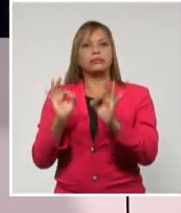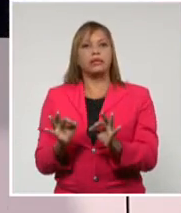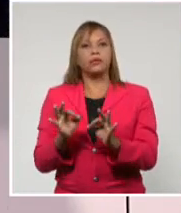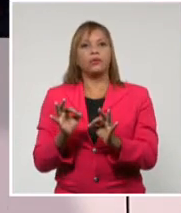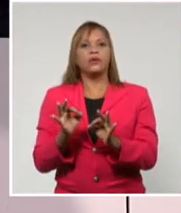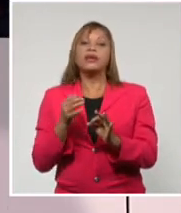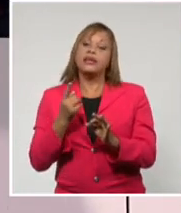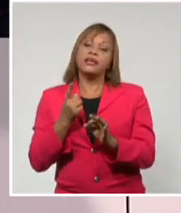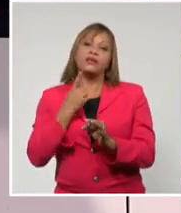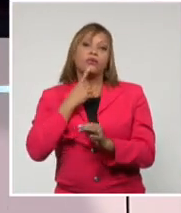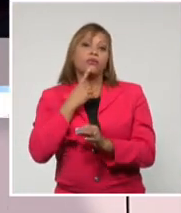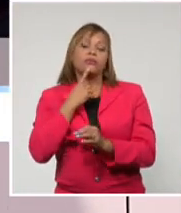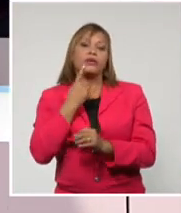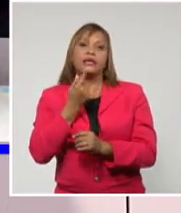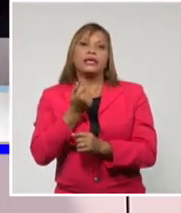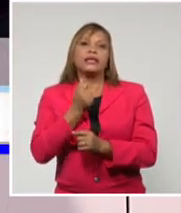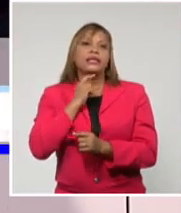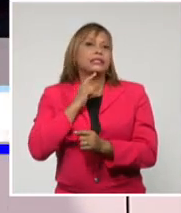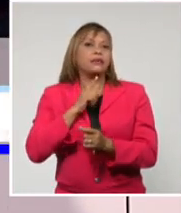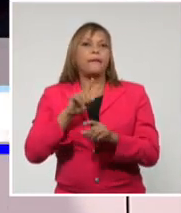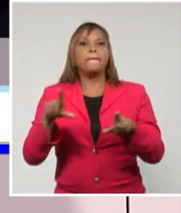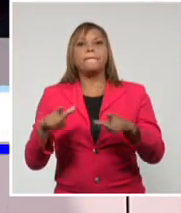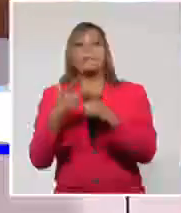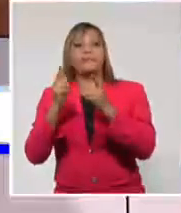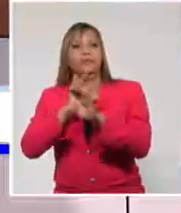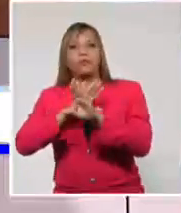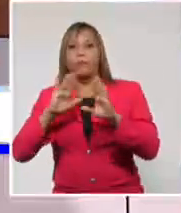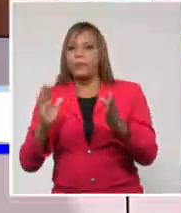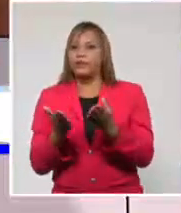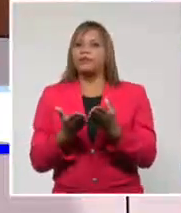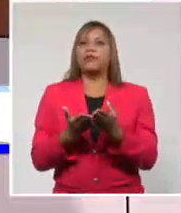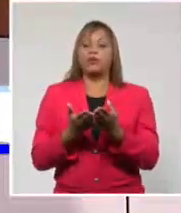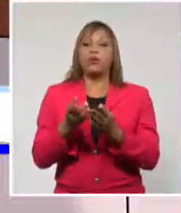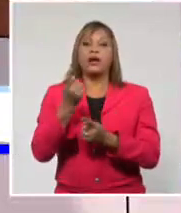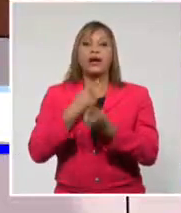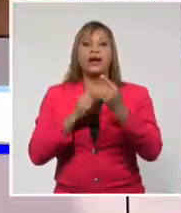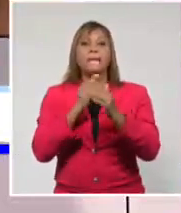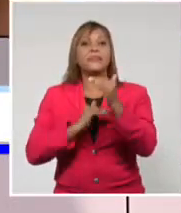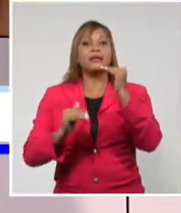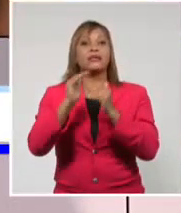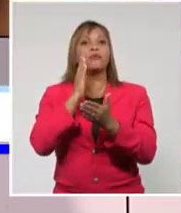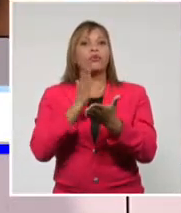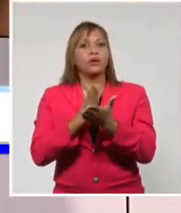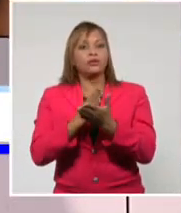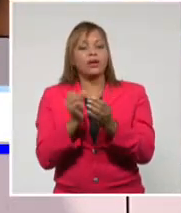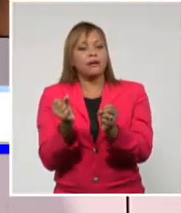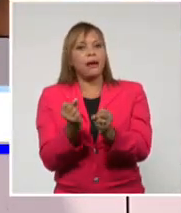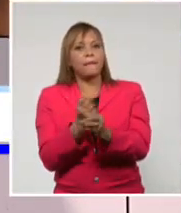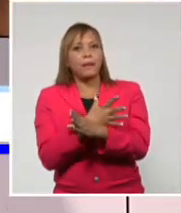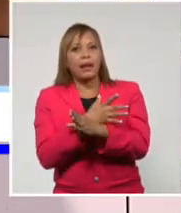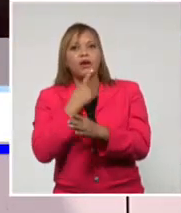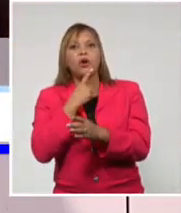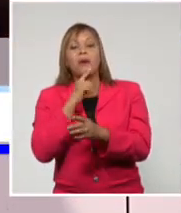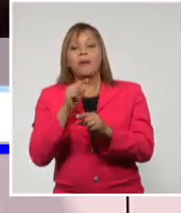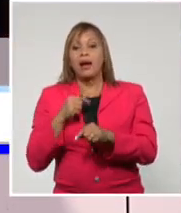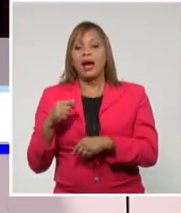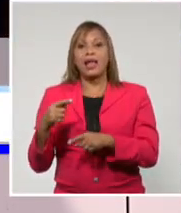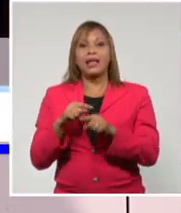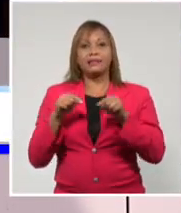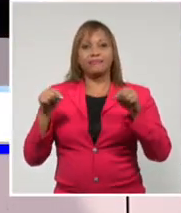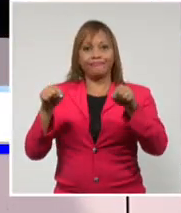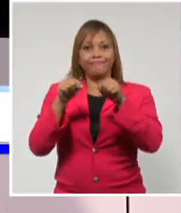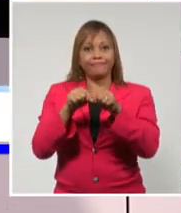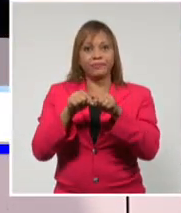pecar de imprudencias. Aún cuando desde el Ministerio de Educación quedaron claras las pautas para que las escuelas se mantengan libres de COVID